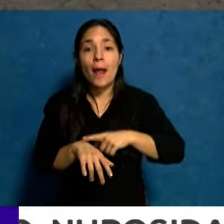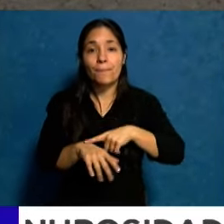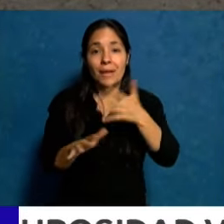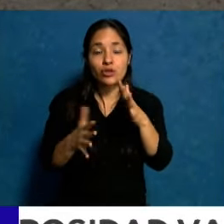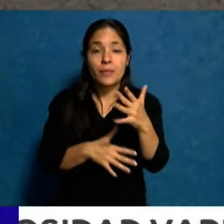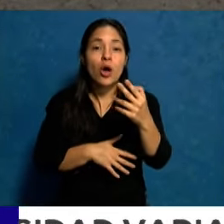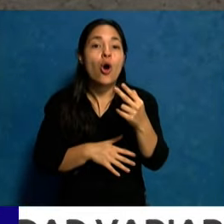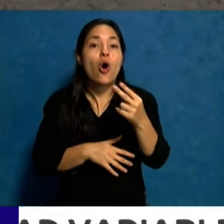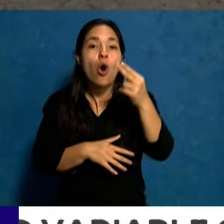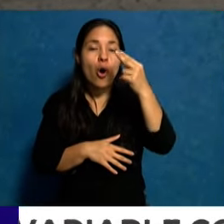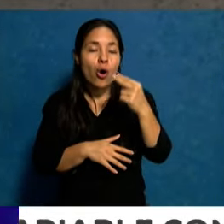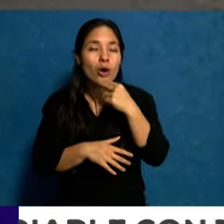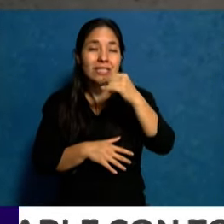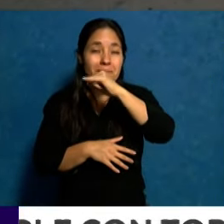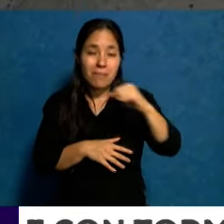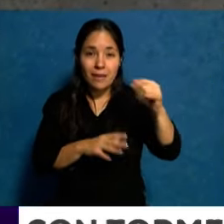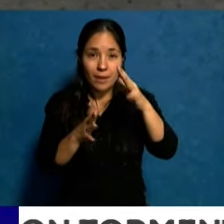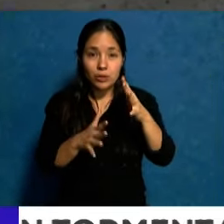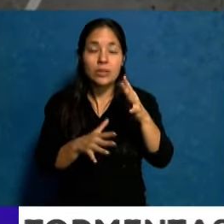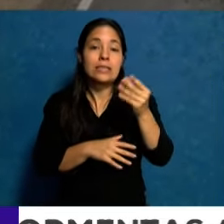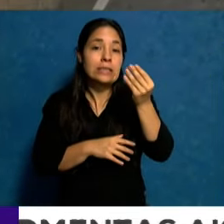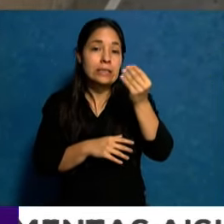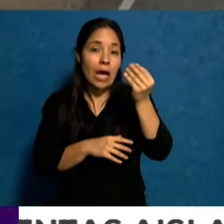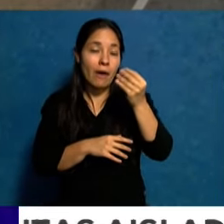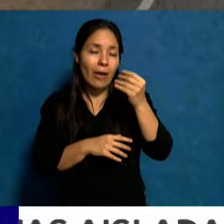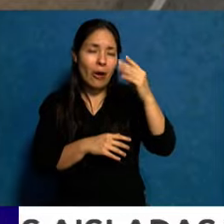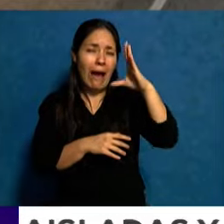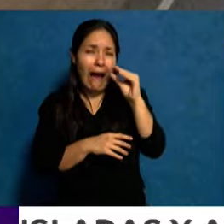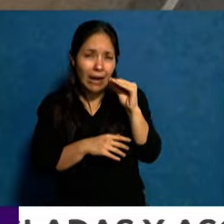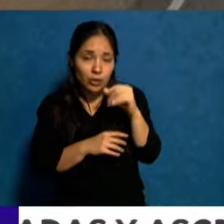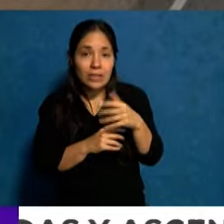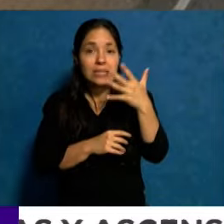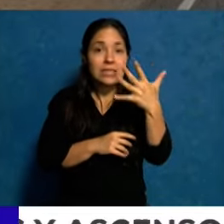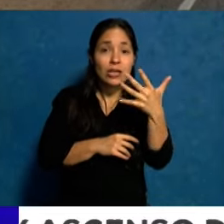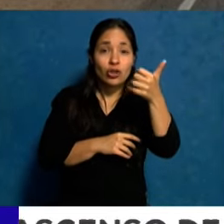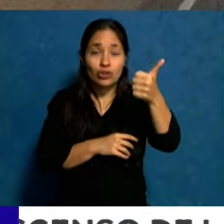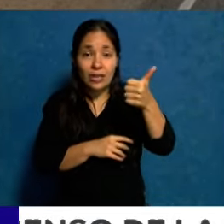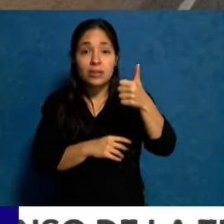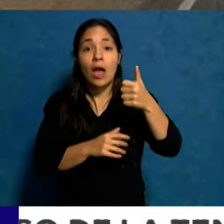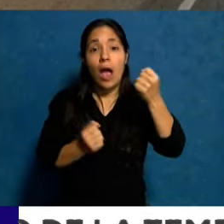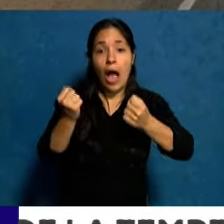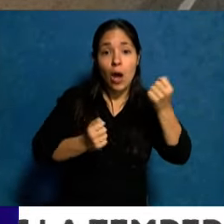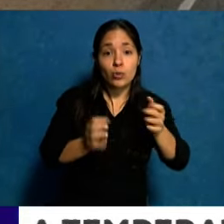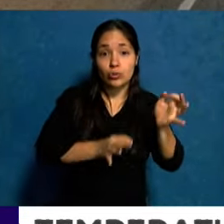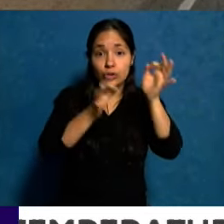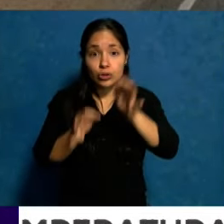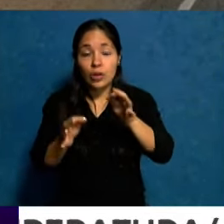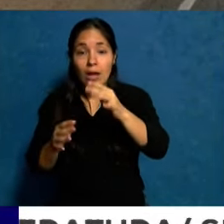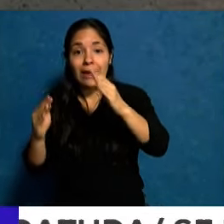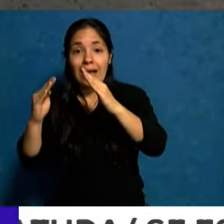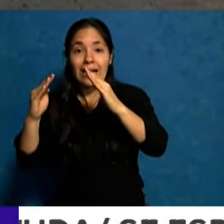23.30 del sábado 4 de este mes cuando entre 5 y 6 sujetos arribaron en un vehículo a la finca